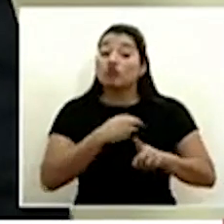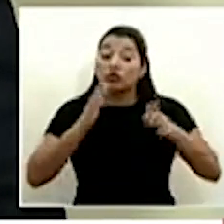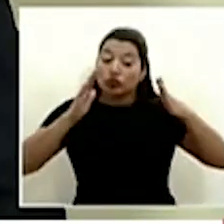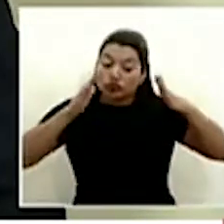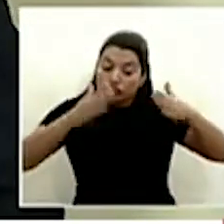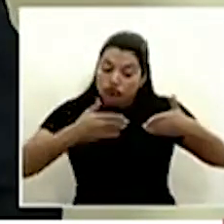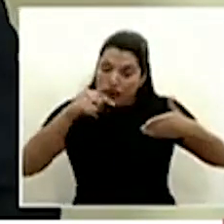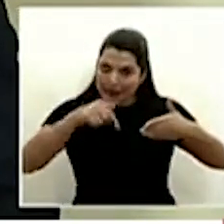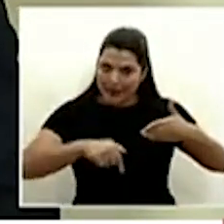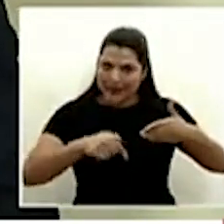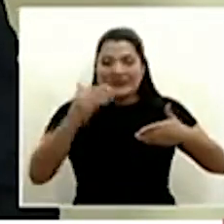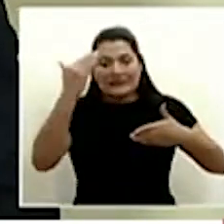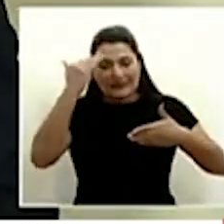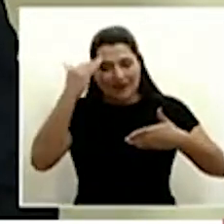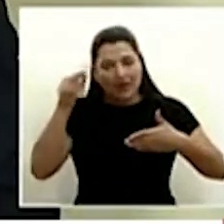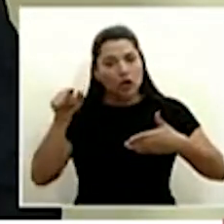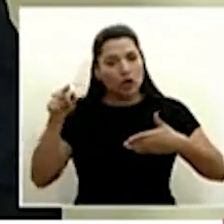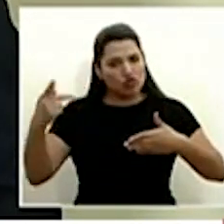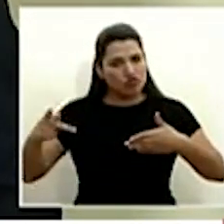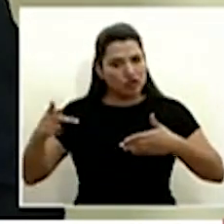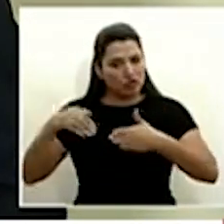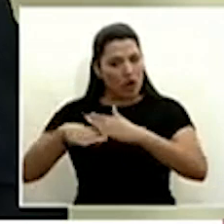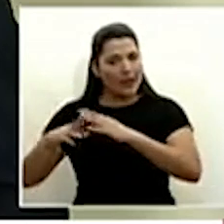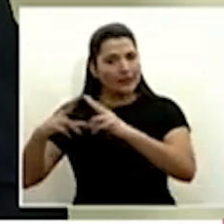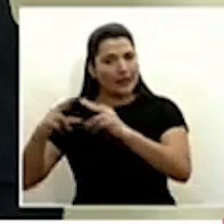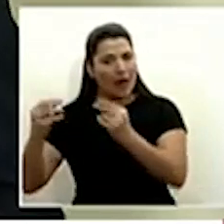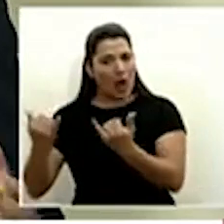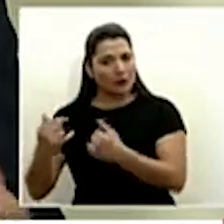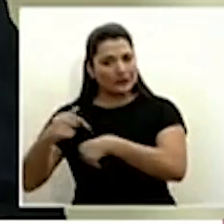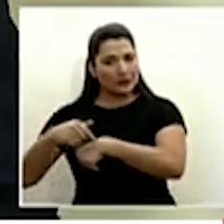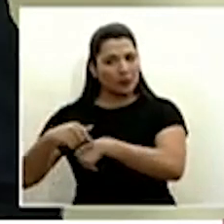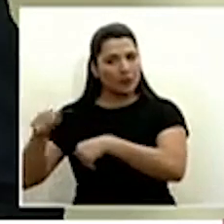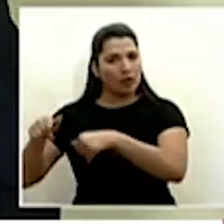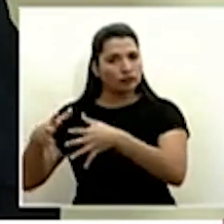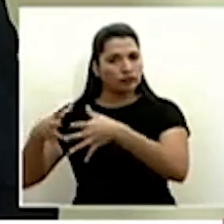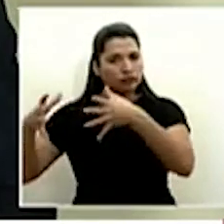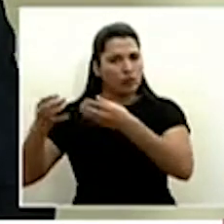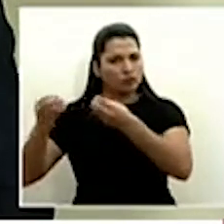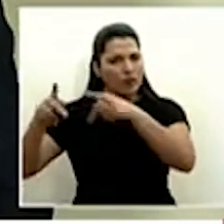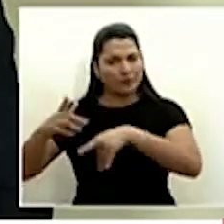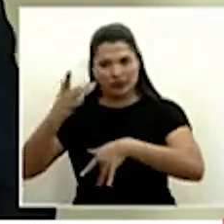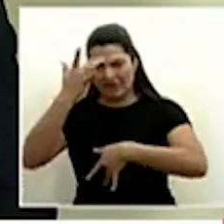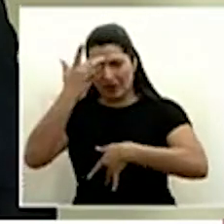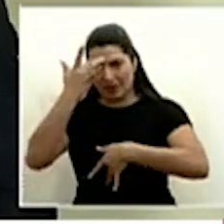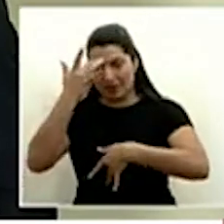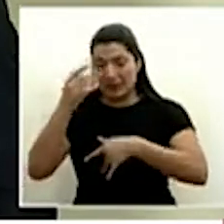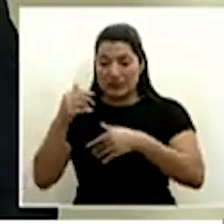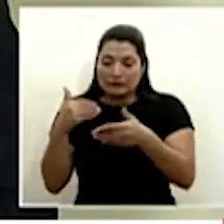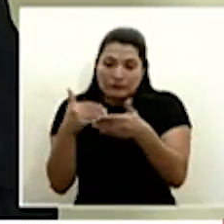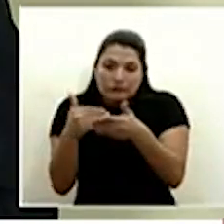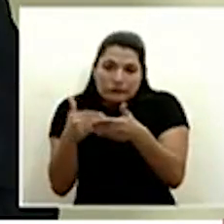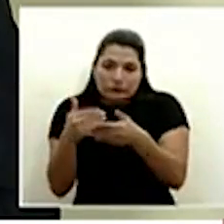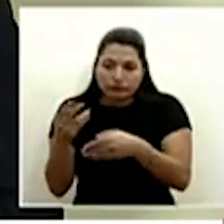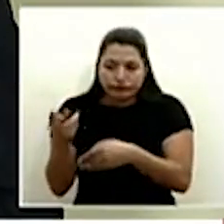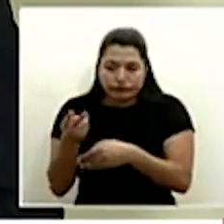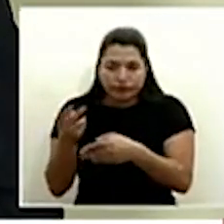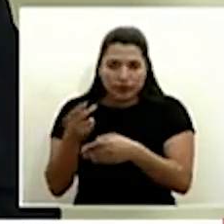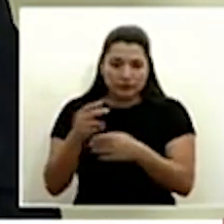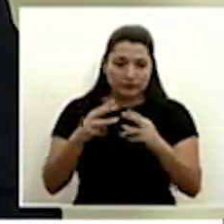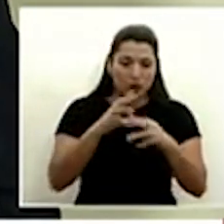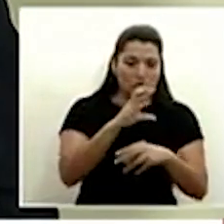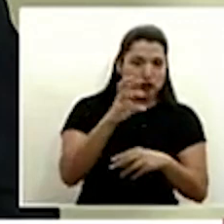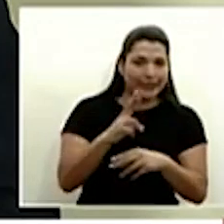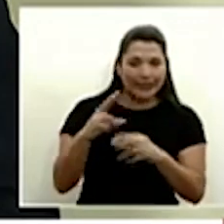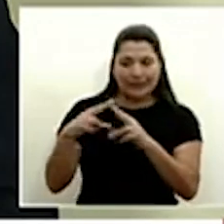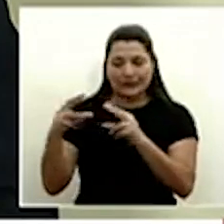transmisión importante en Nicaragua en estos momentos y por el asunto de fronterizo que tenemos y todo el asunto que se da